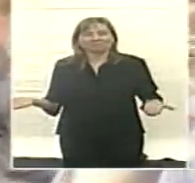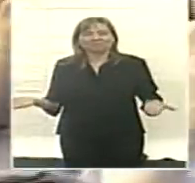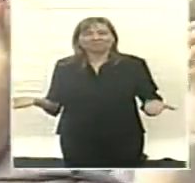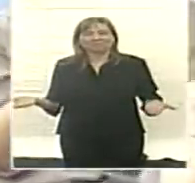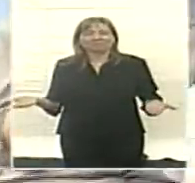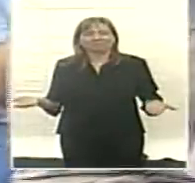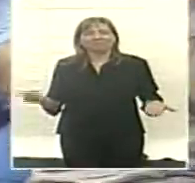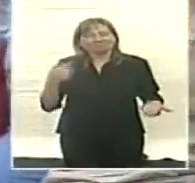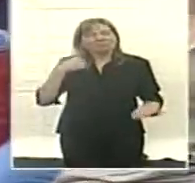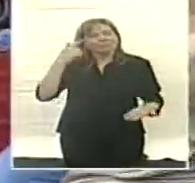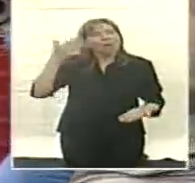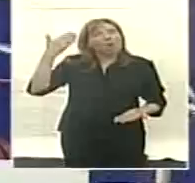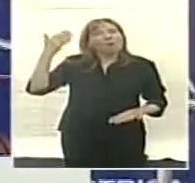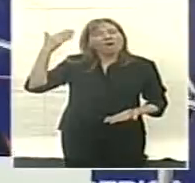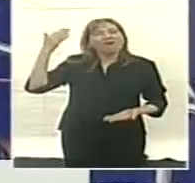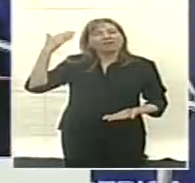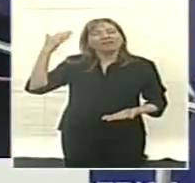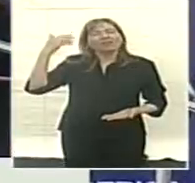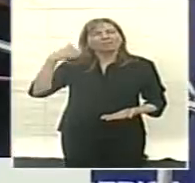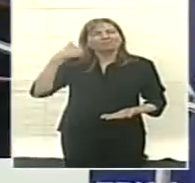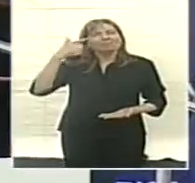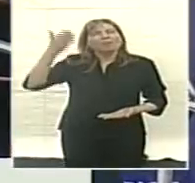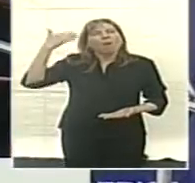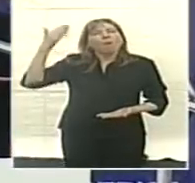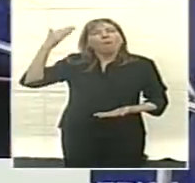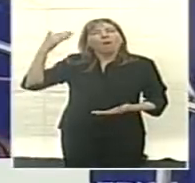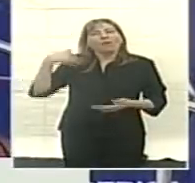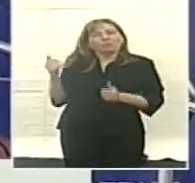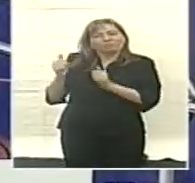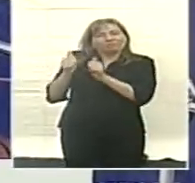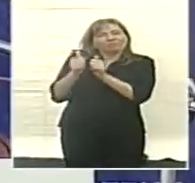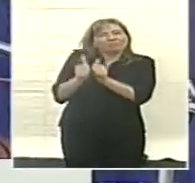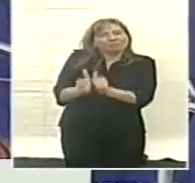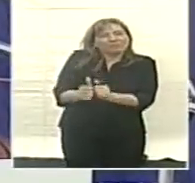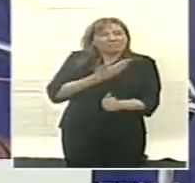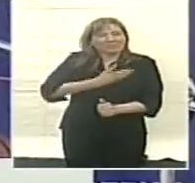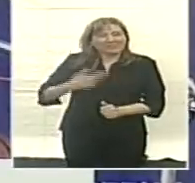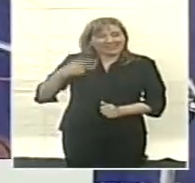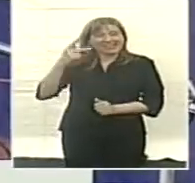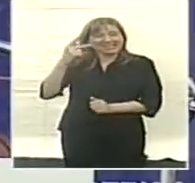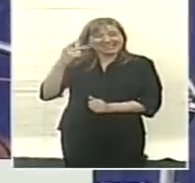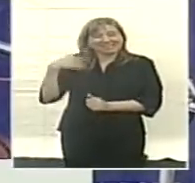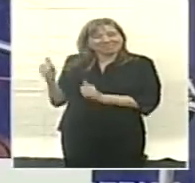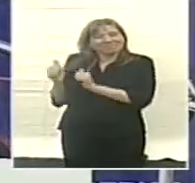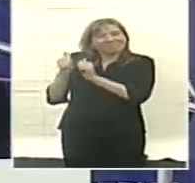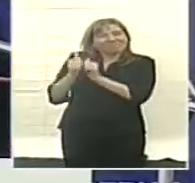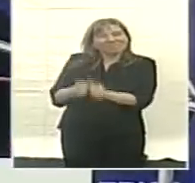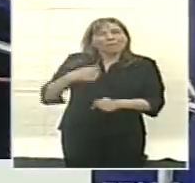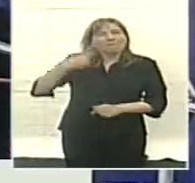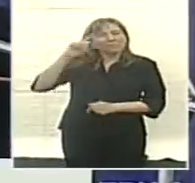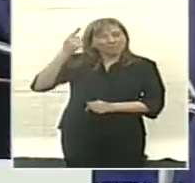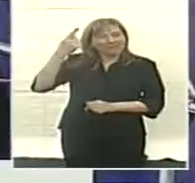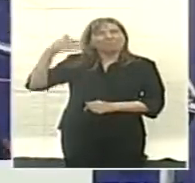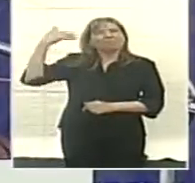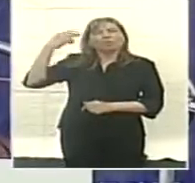Me acuerdo cuando vine con él la primera vez, en el